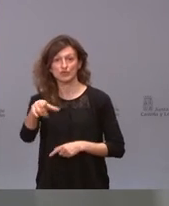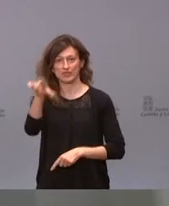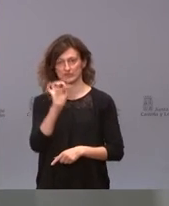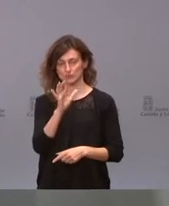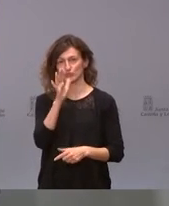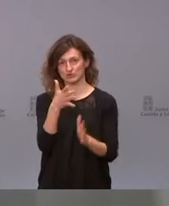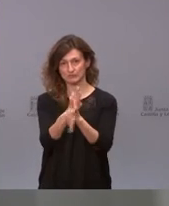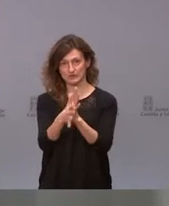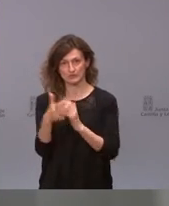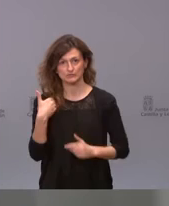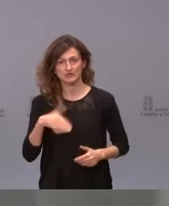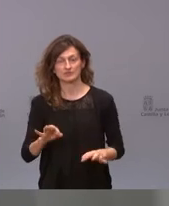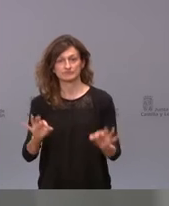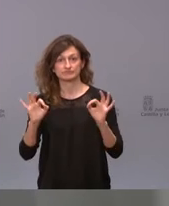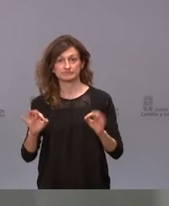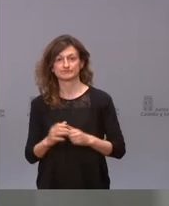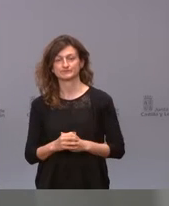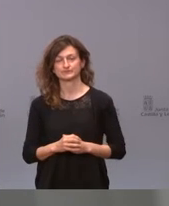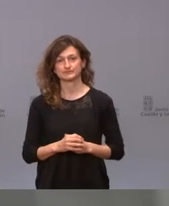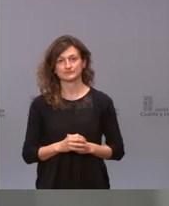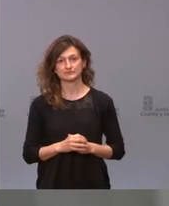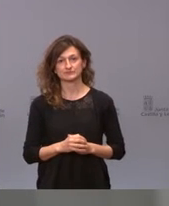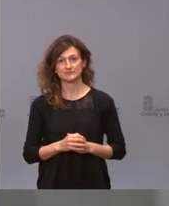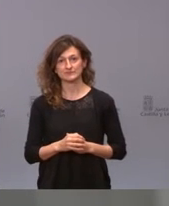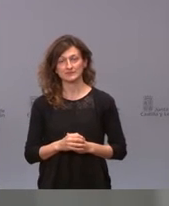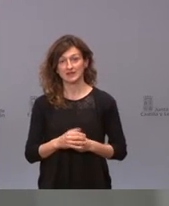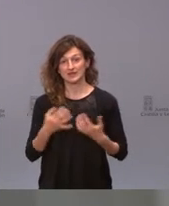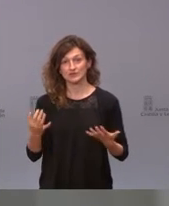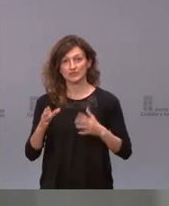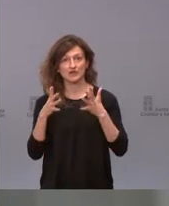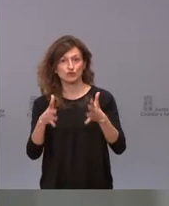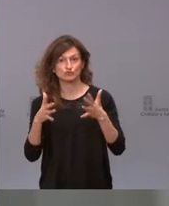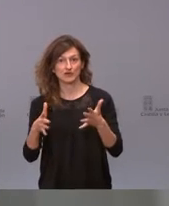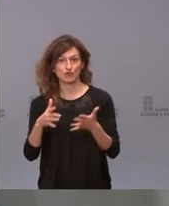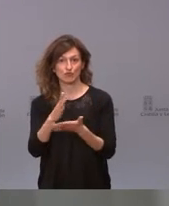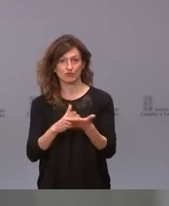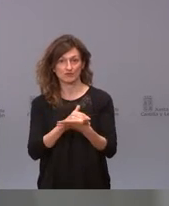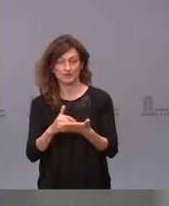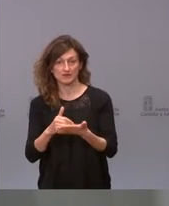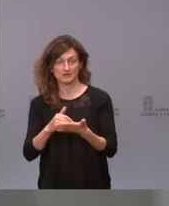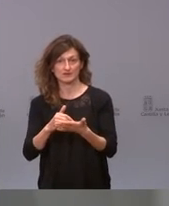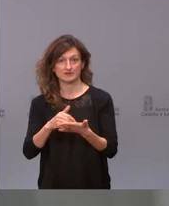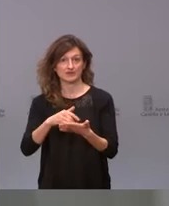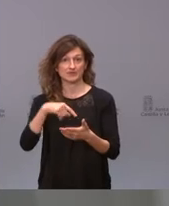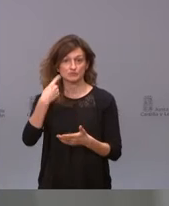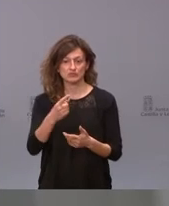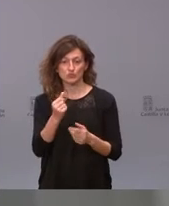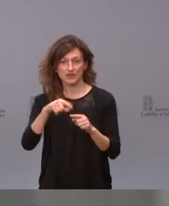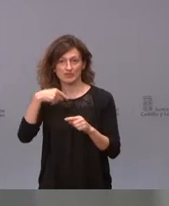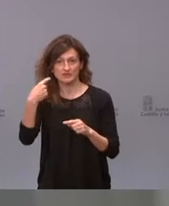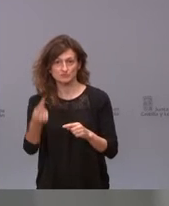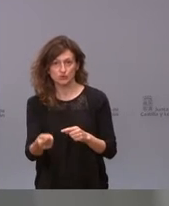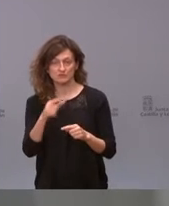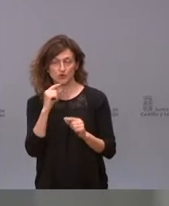y ese es el porqué del Consejo Interterritorial después de un día de